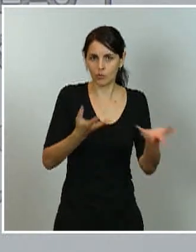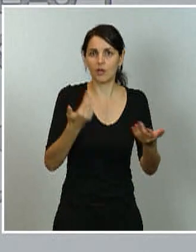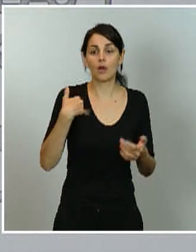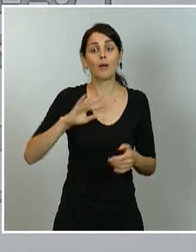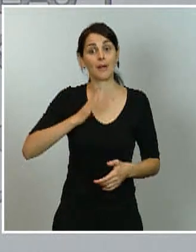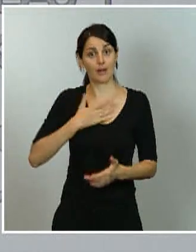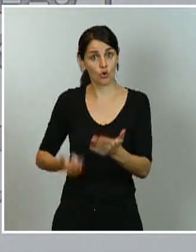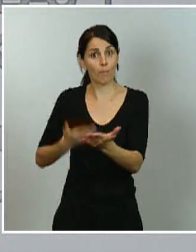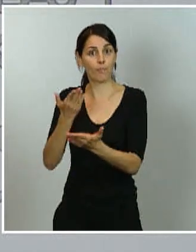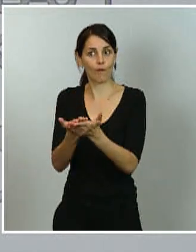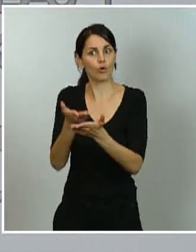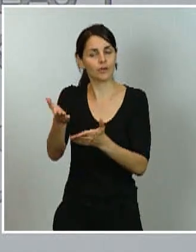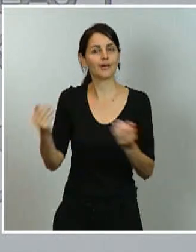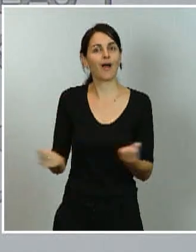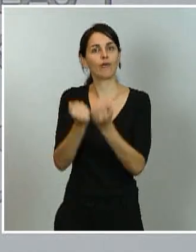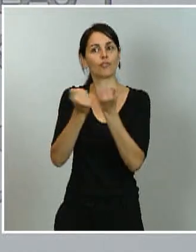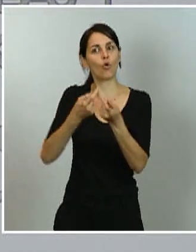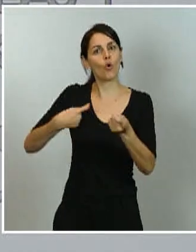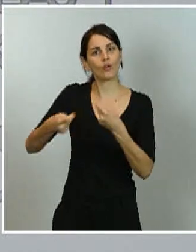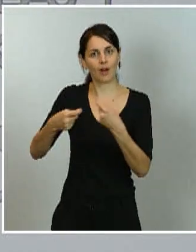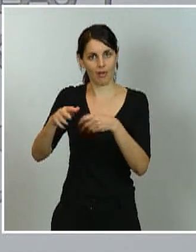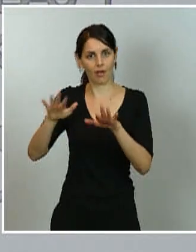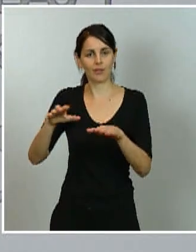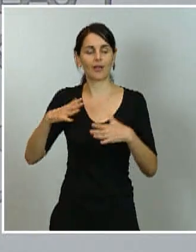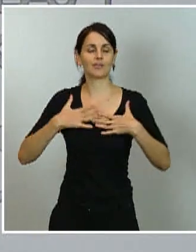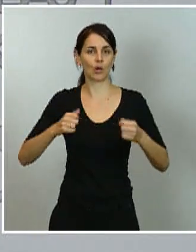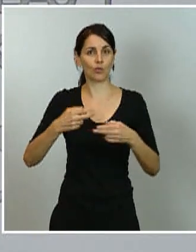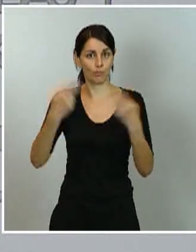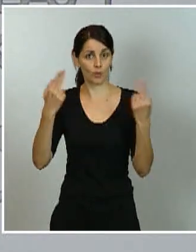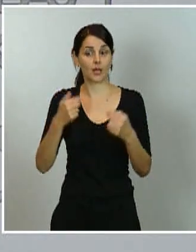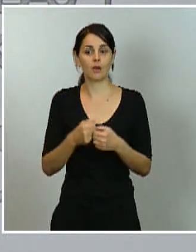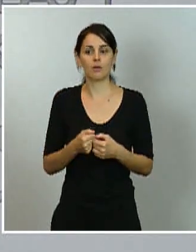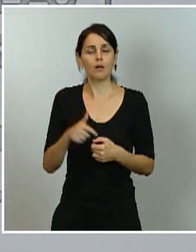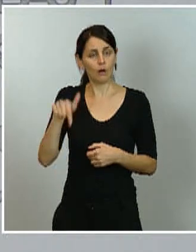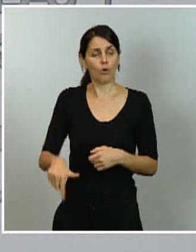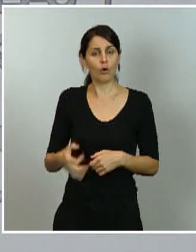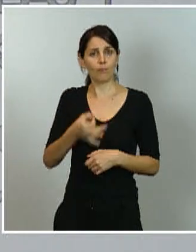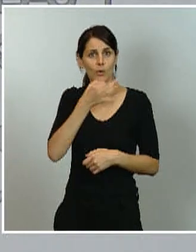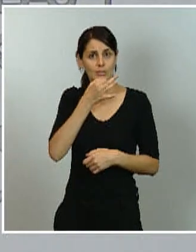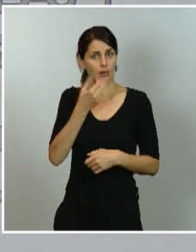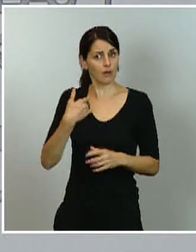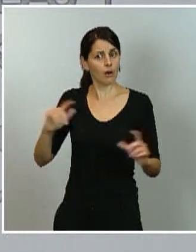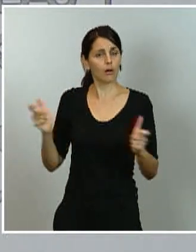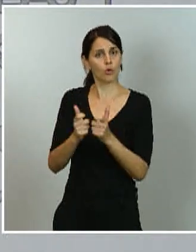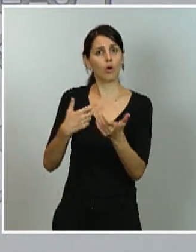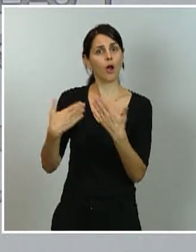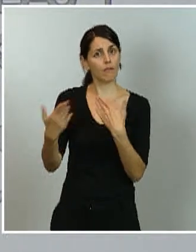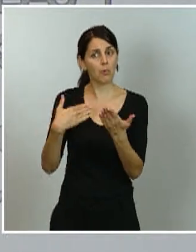La hemos discutido esta tarde con la Comunidad Autónoma de Madrid. Ellos han mostrado su conformidad